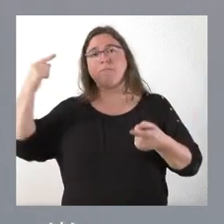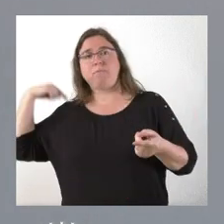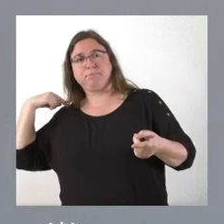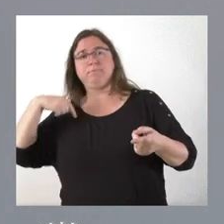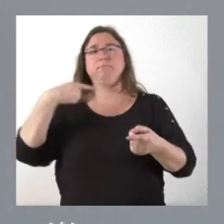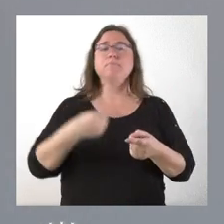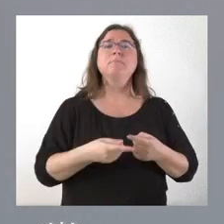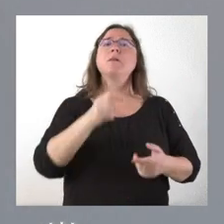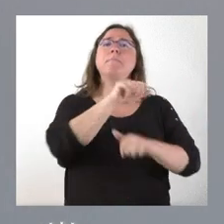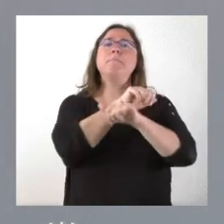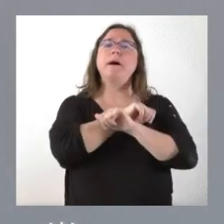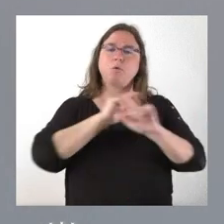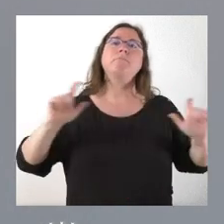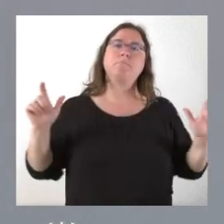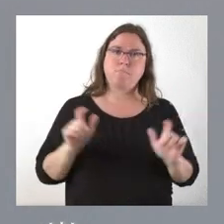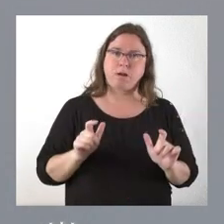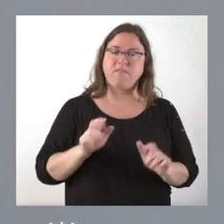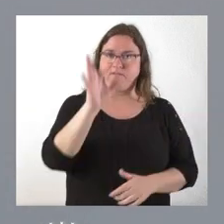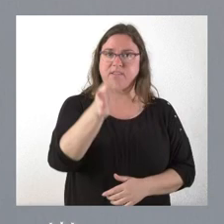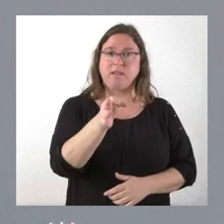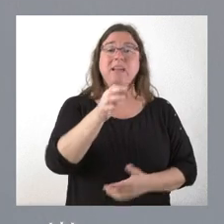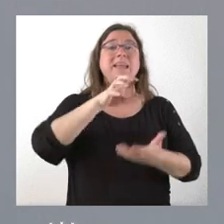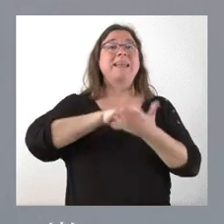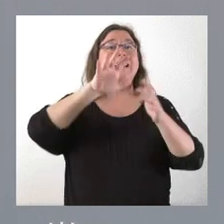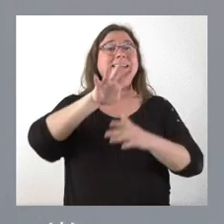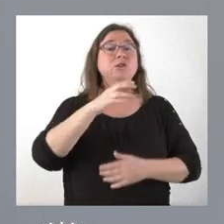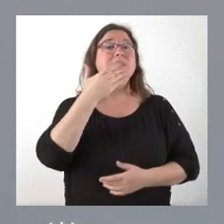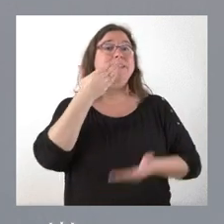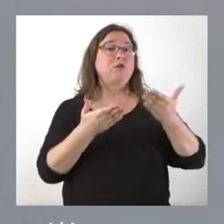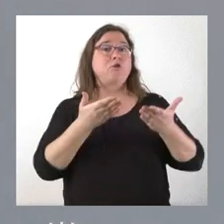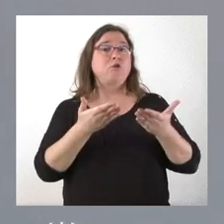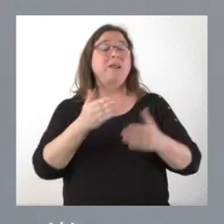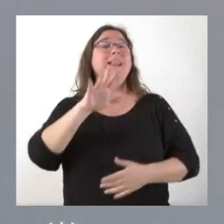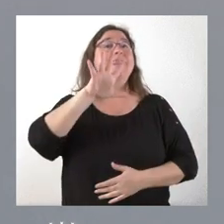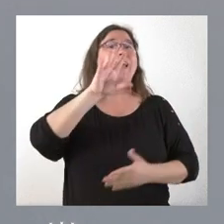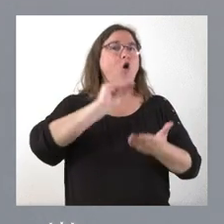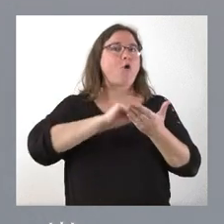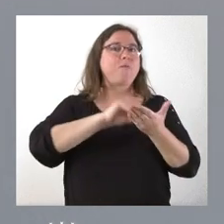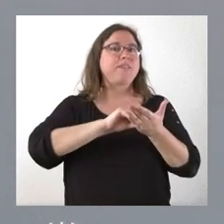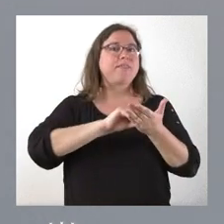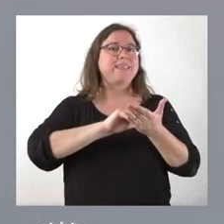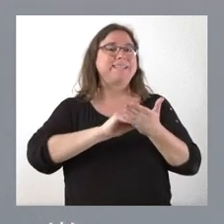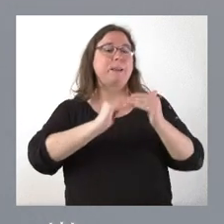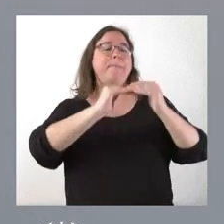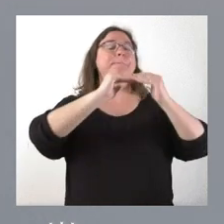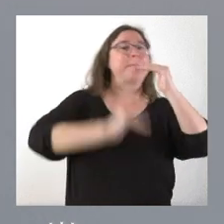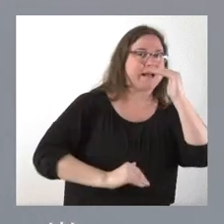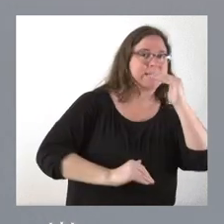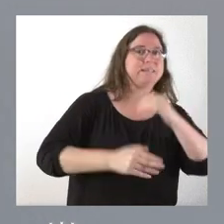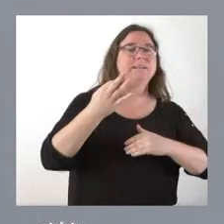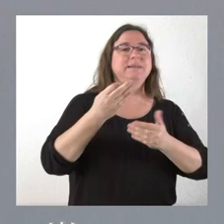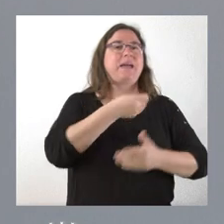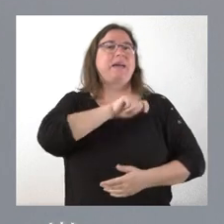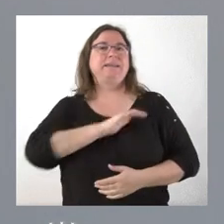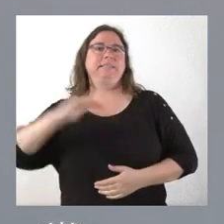el paro ha bajado y que esta bajada del paro en Castilla y León es cinco puntos, perdón, cinco veces superior a la bajada del paro nacional.